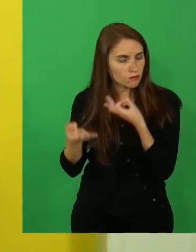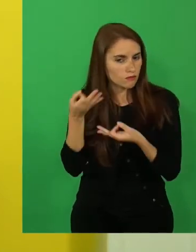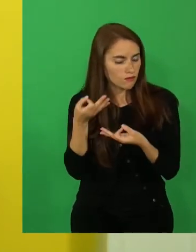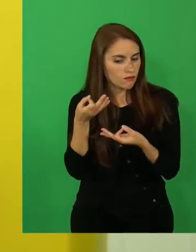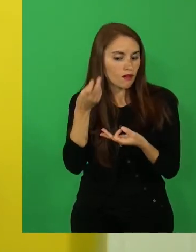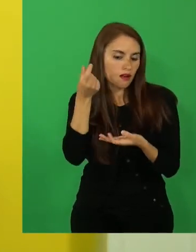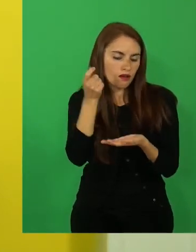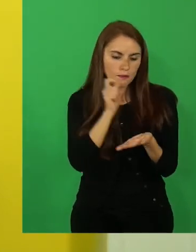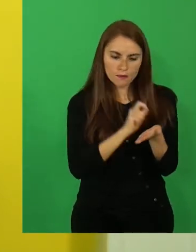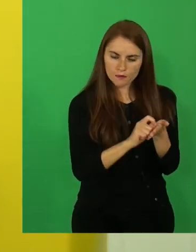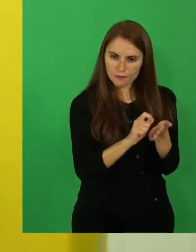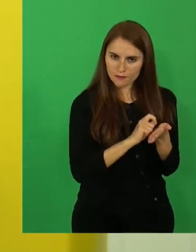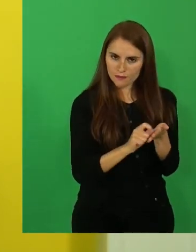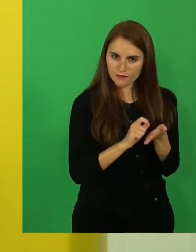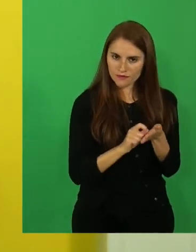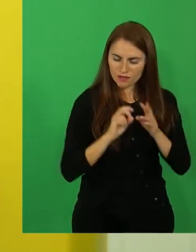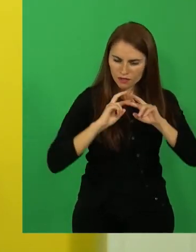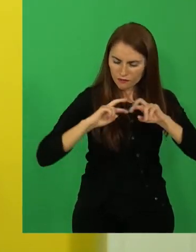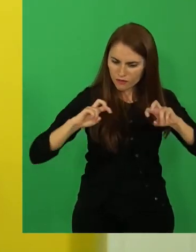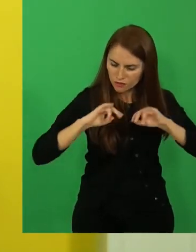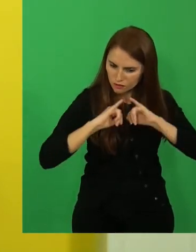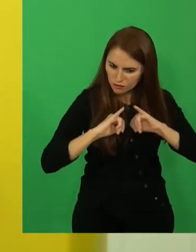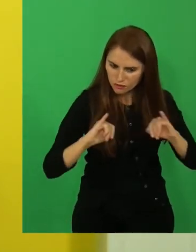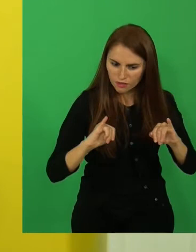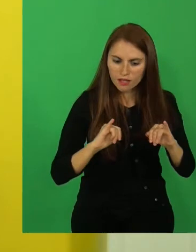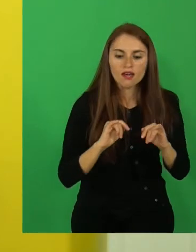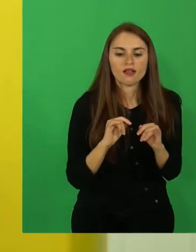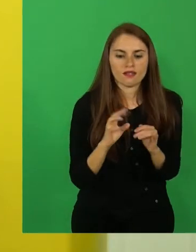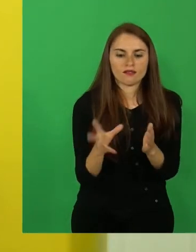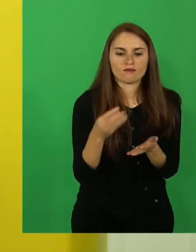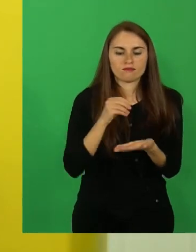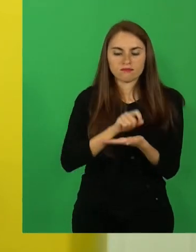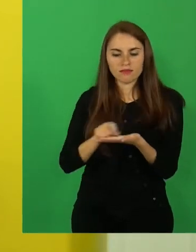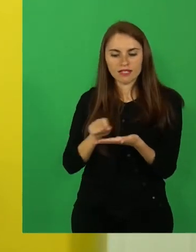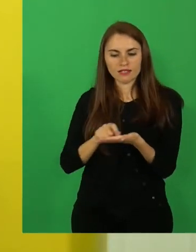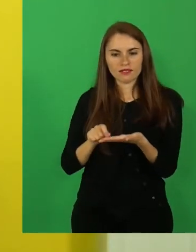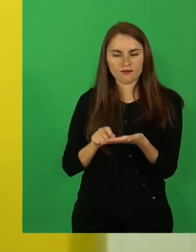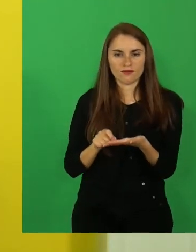Investigan y hacen su propia versión.